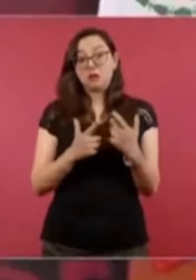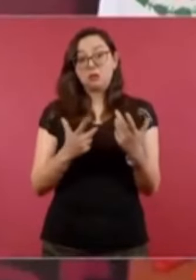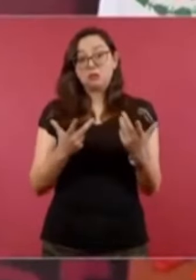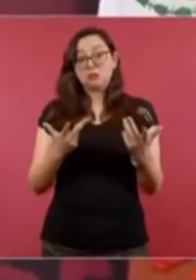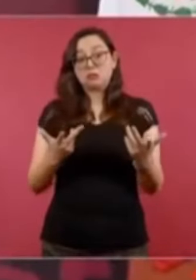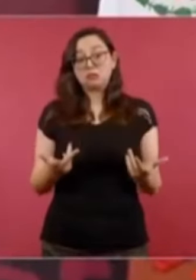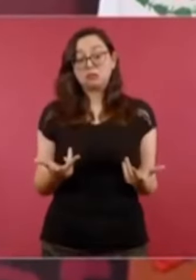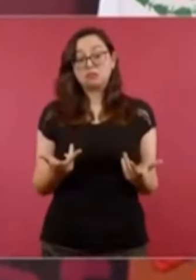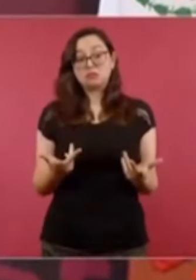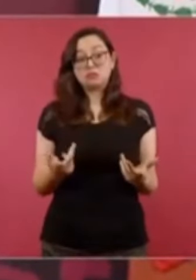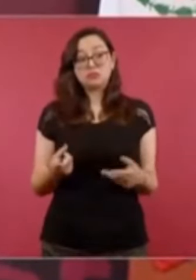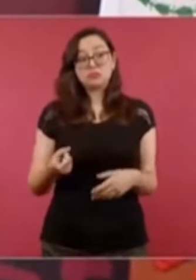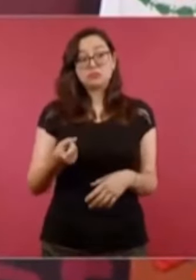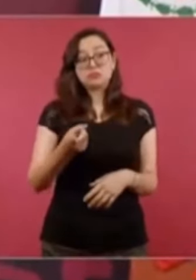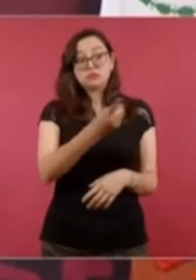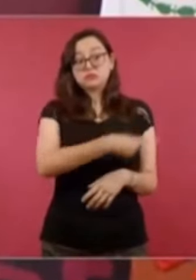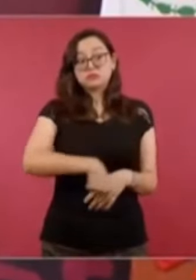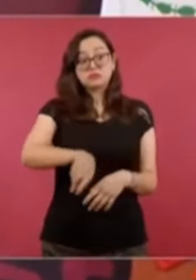técnico,